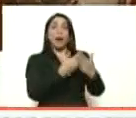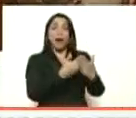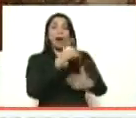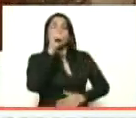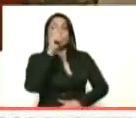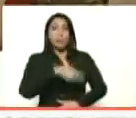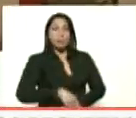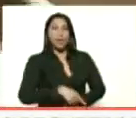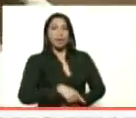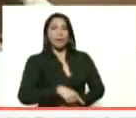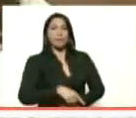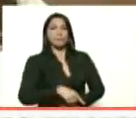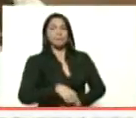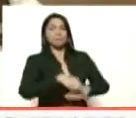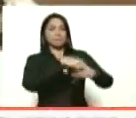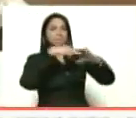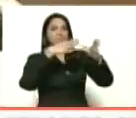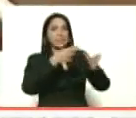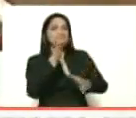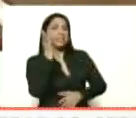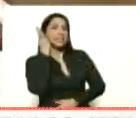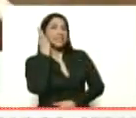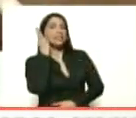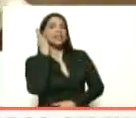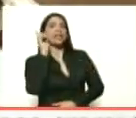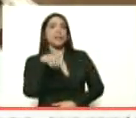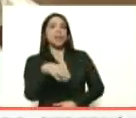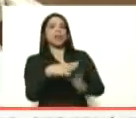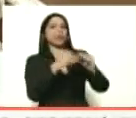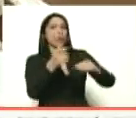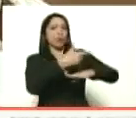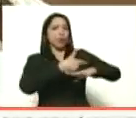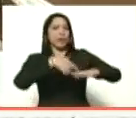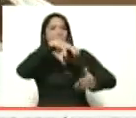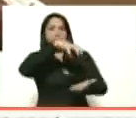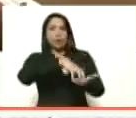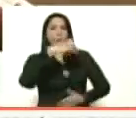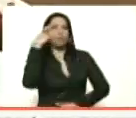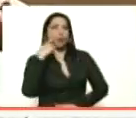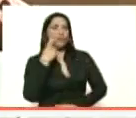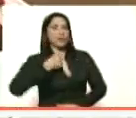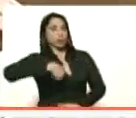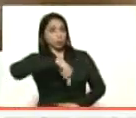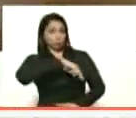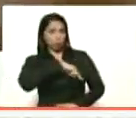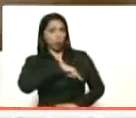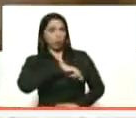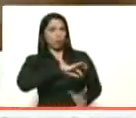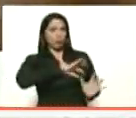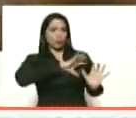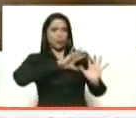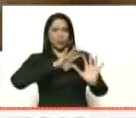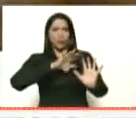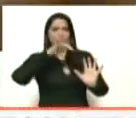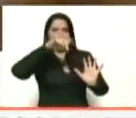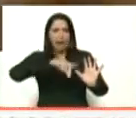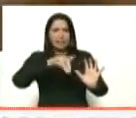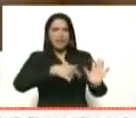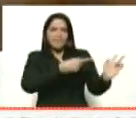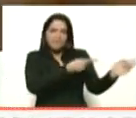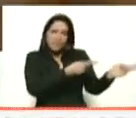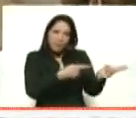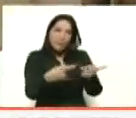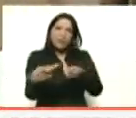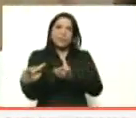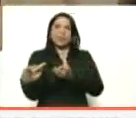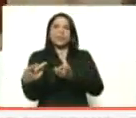a la ministra indígena y a todo el gobernador del Estado de Bolívar. Aquí estamos para darles bienvenida